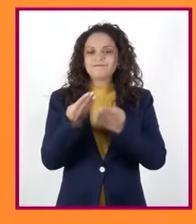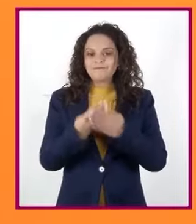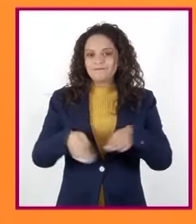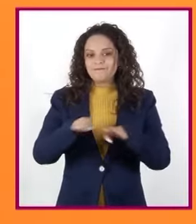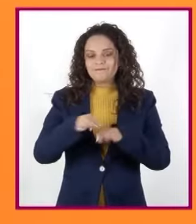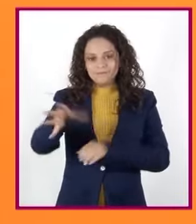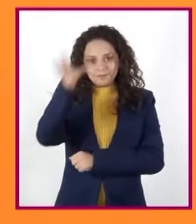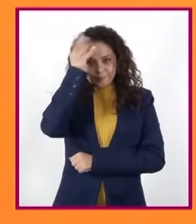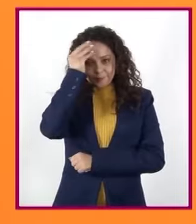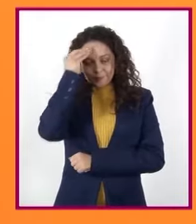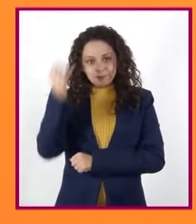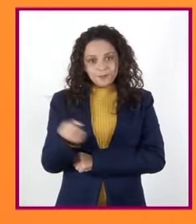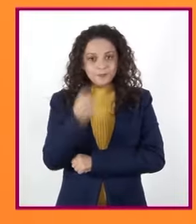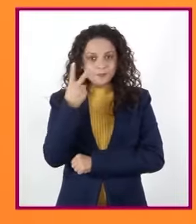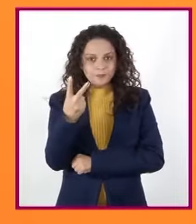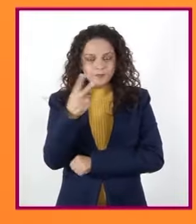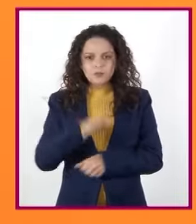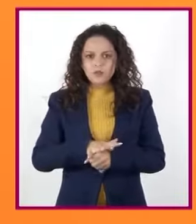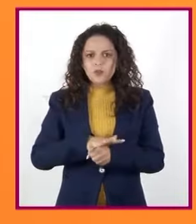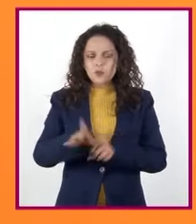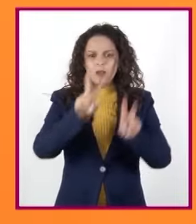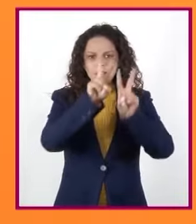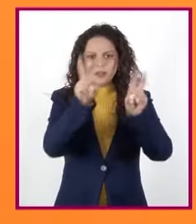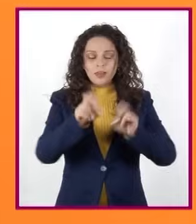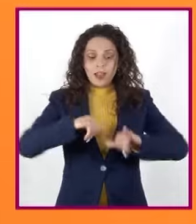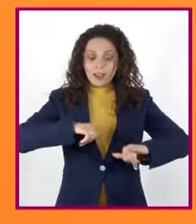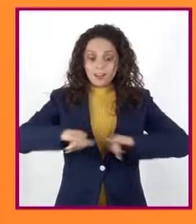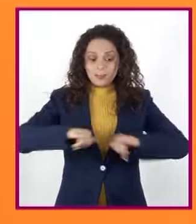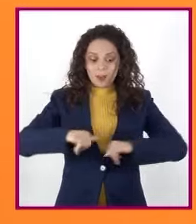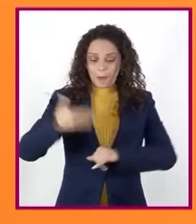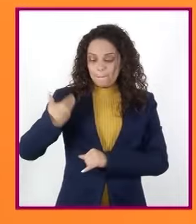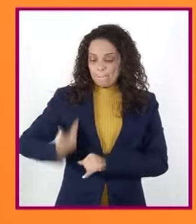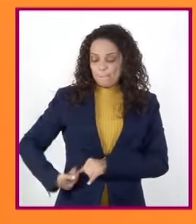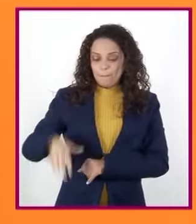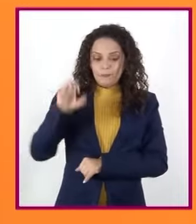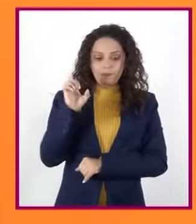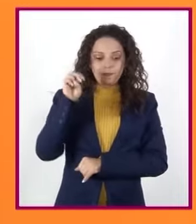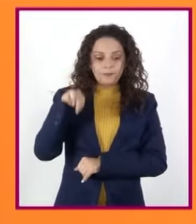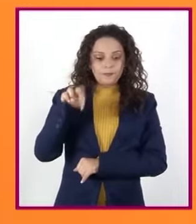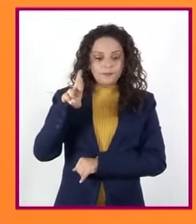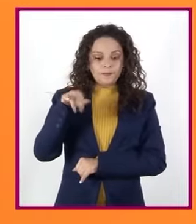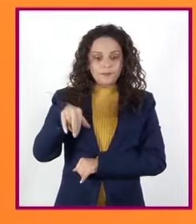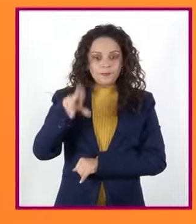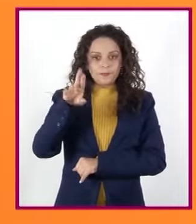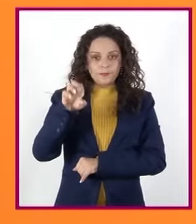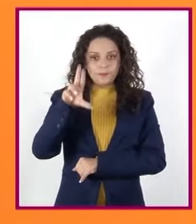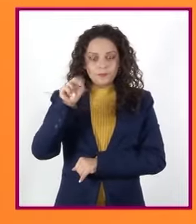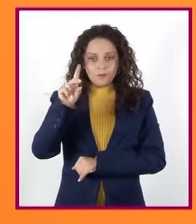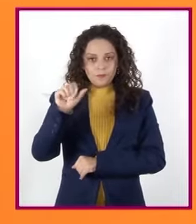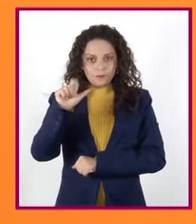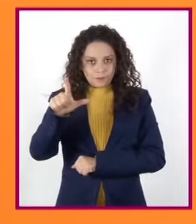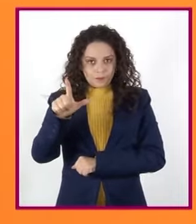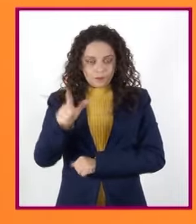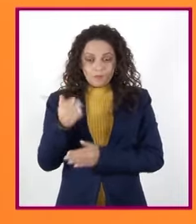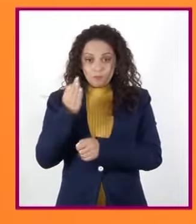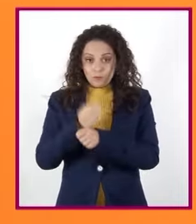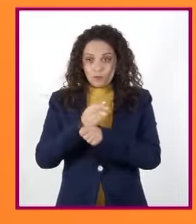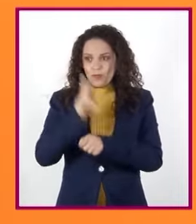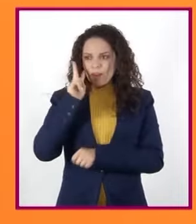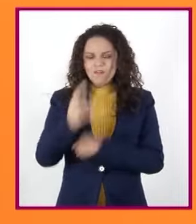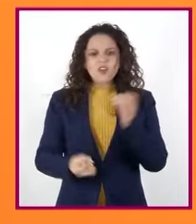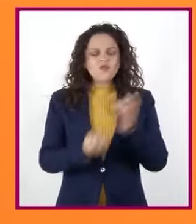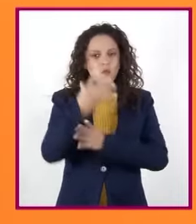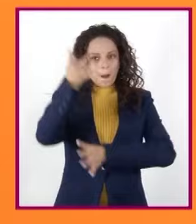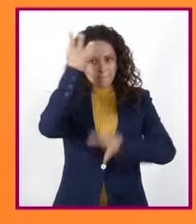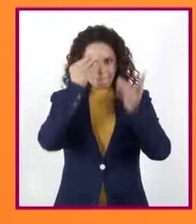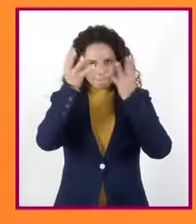2 de la Asignatura Geografía. Yo soy Enrique Rodal y les invito a una nueva experiencia de aprendizaje. Recuerden que